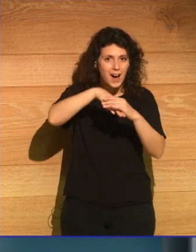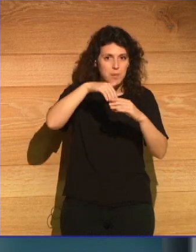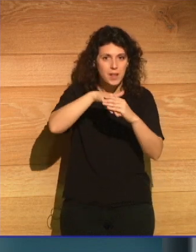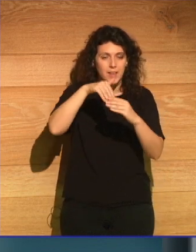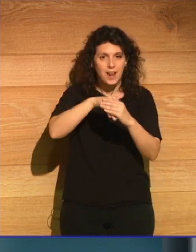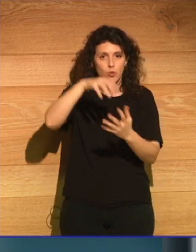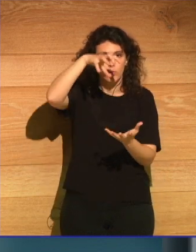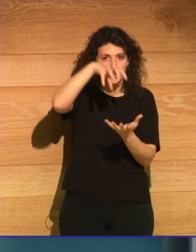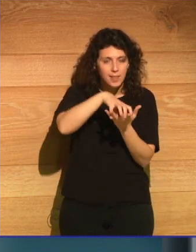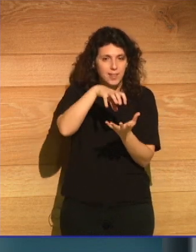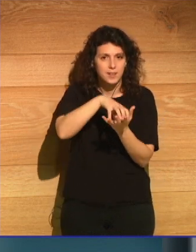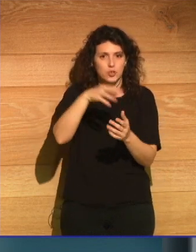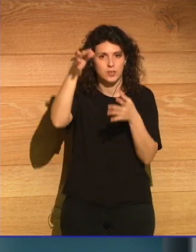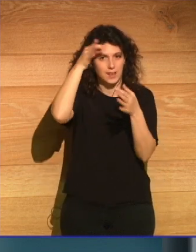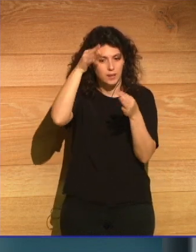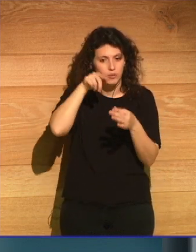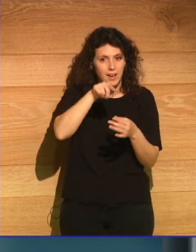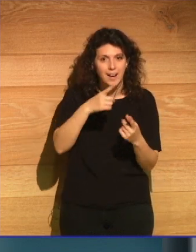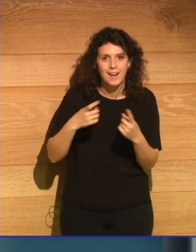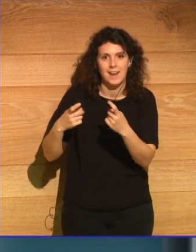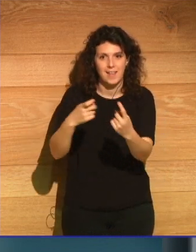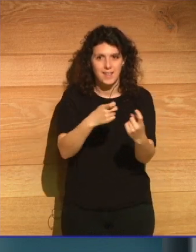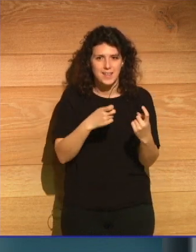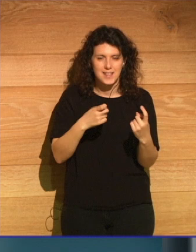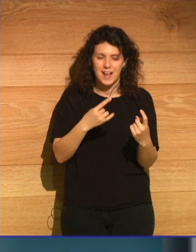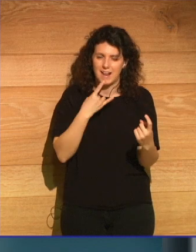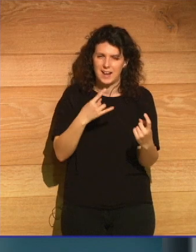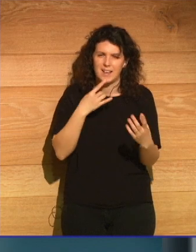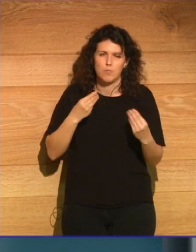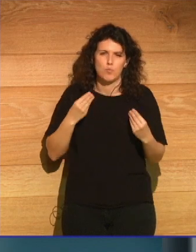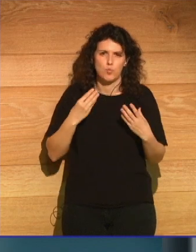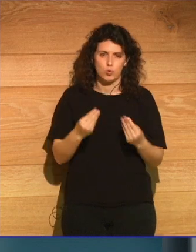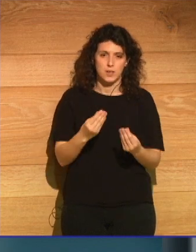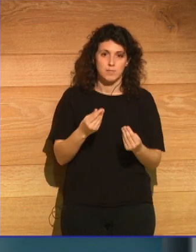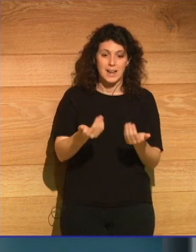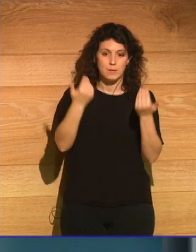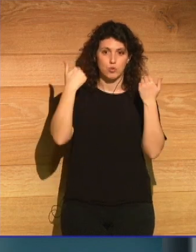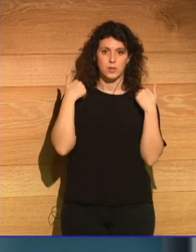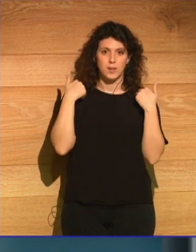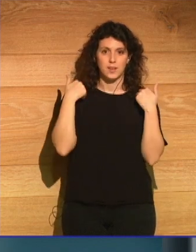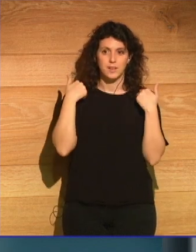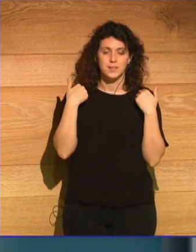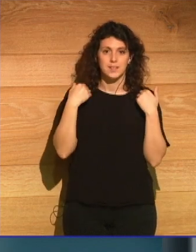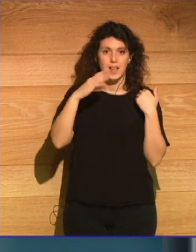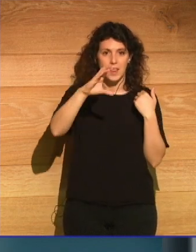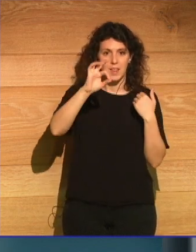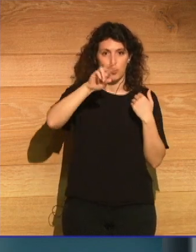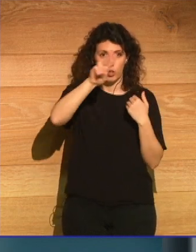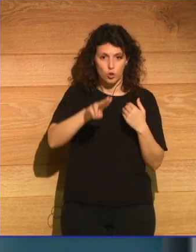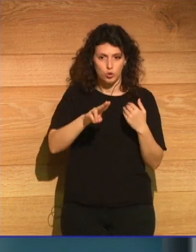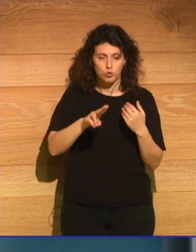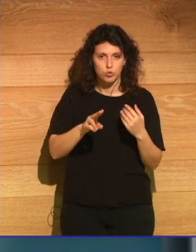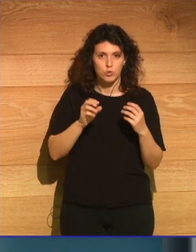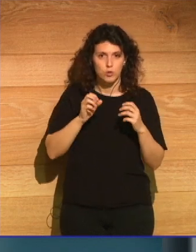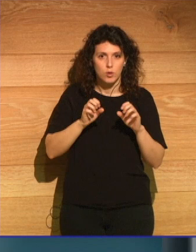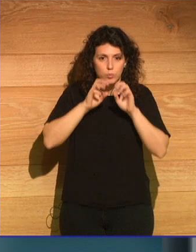en unos centros de datos que necesitan de mucha energía y son los responsables de grandes emisiones de carbono para